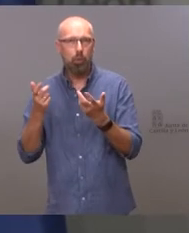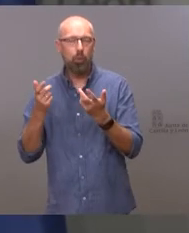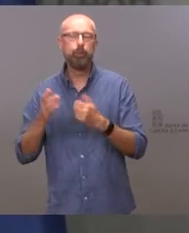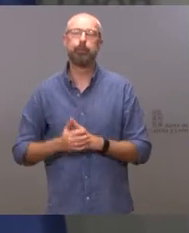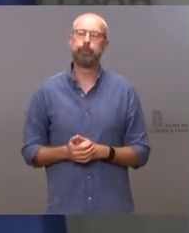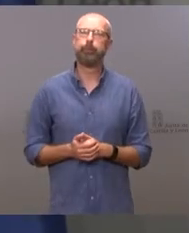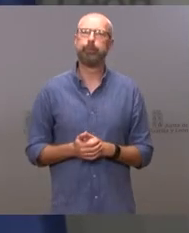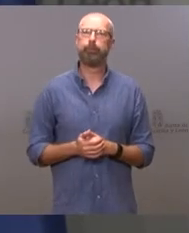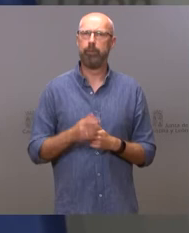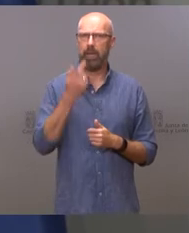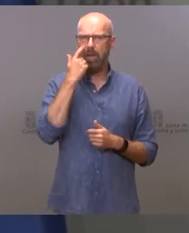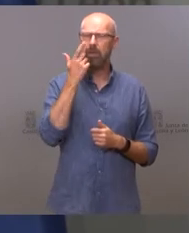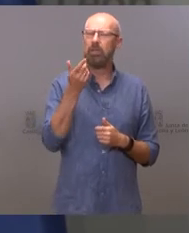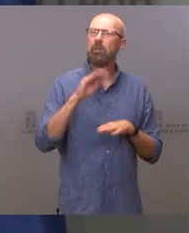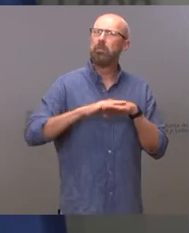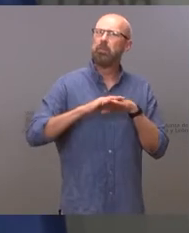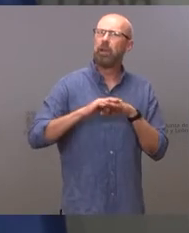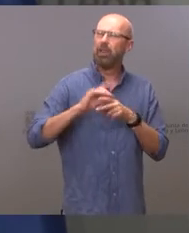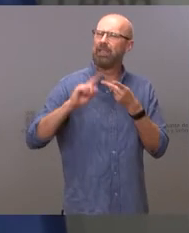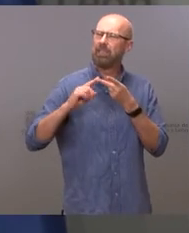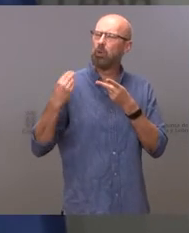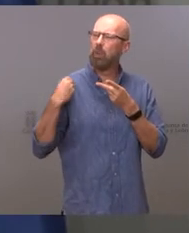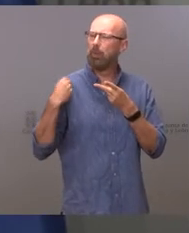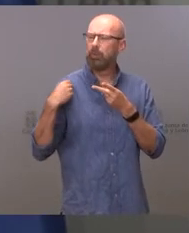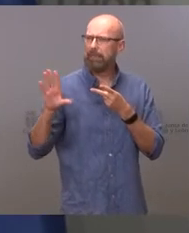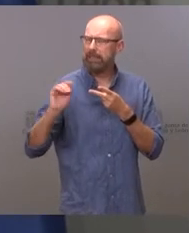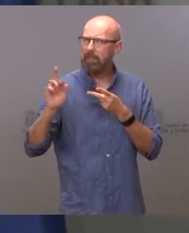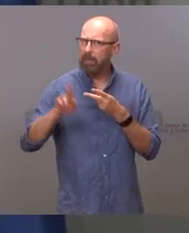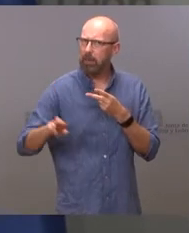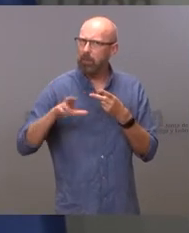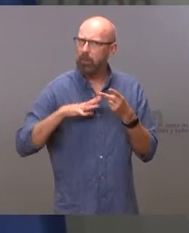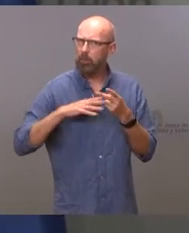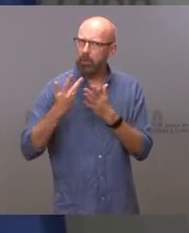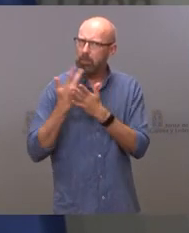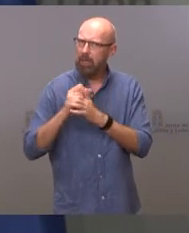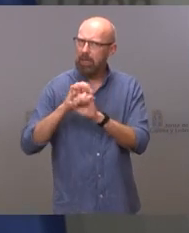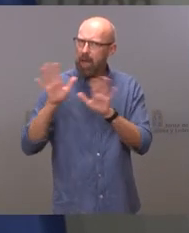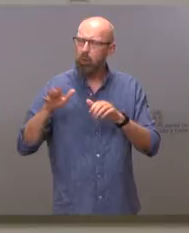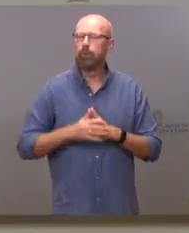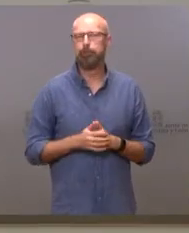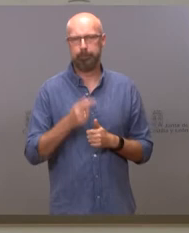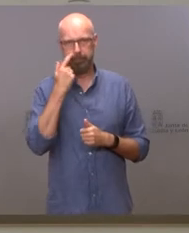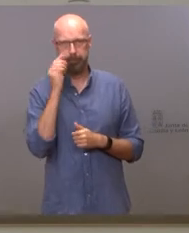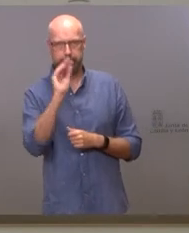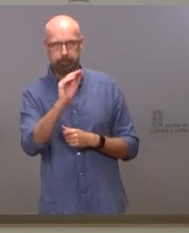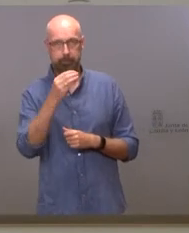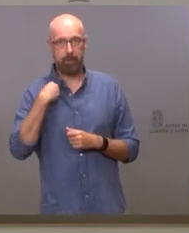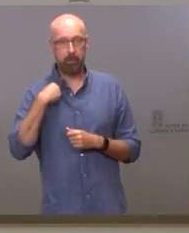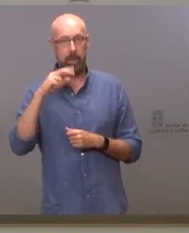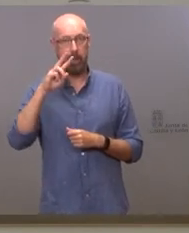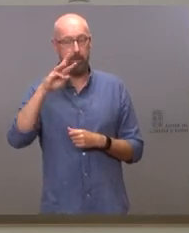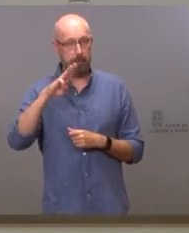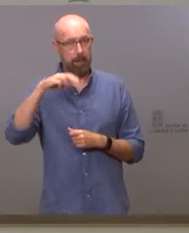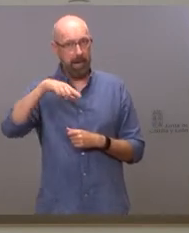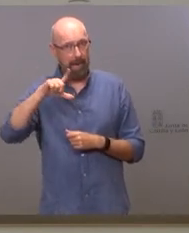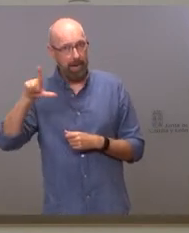Si le importa precisarme un poco mejor la segunda pregunta, porque no acabo de entender la pregunta. Si en esta PNL ha participado